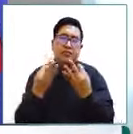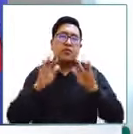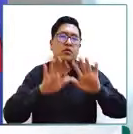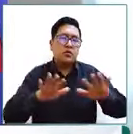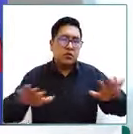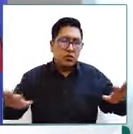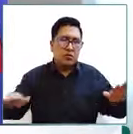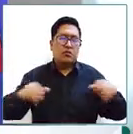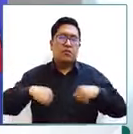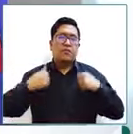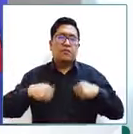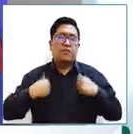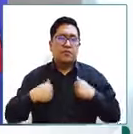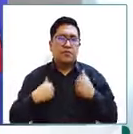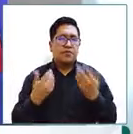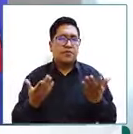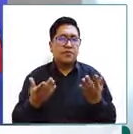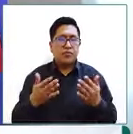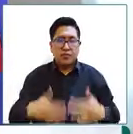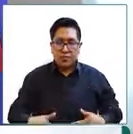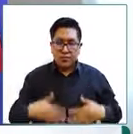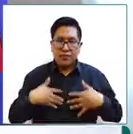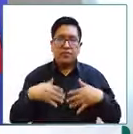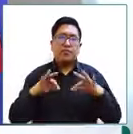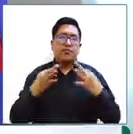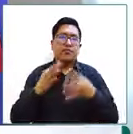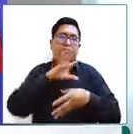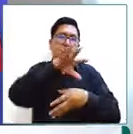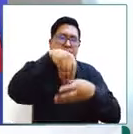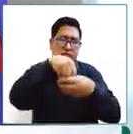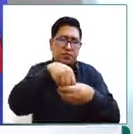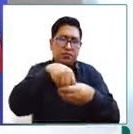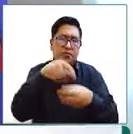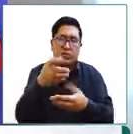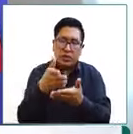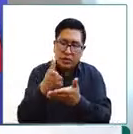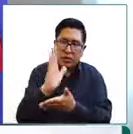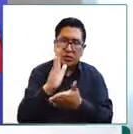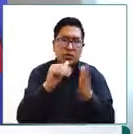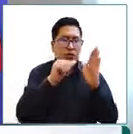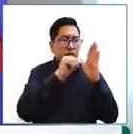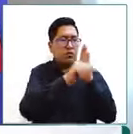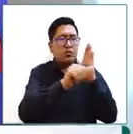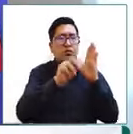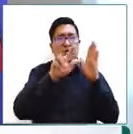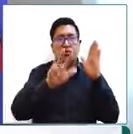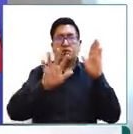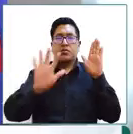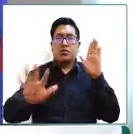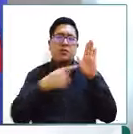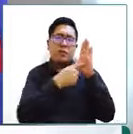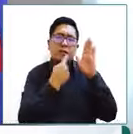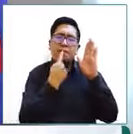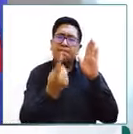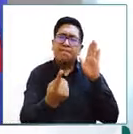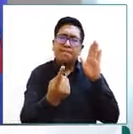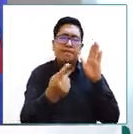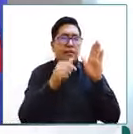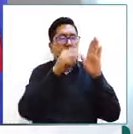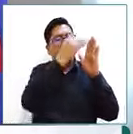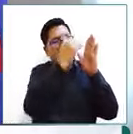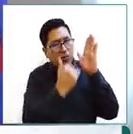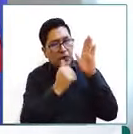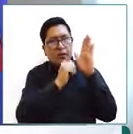niños y adolescentes a vivir en familia. El derecho a la familia, el artículo 35 establece aquello. El artículo